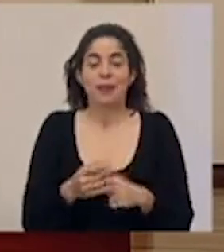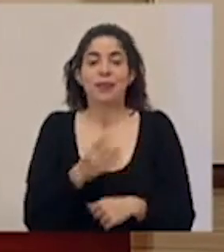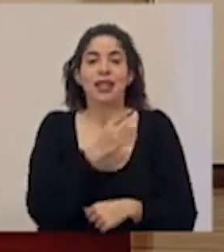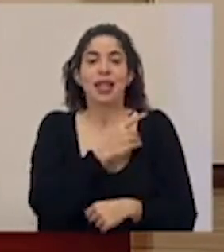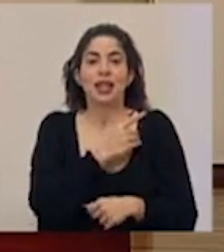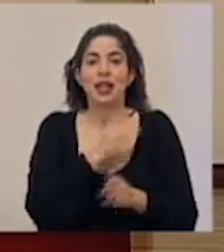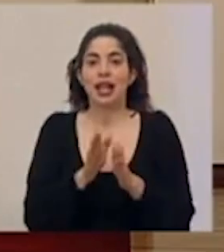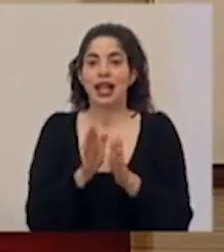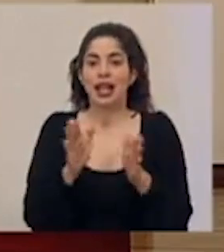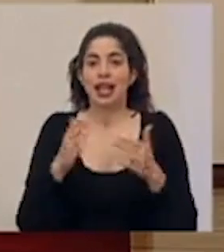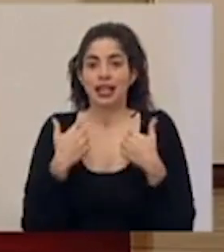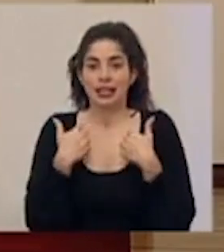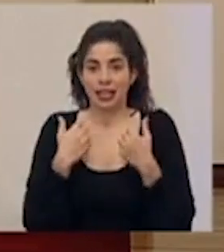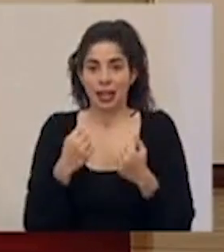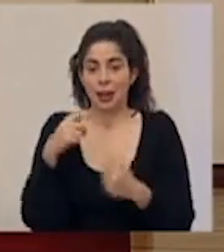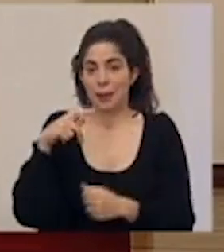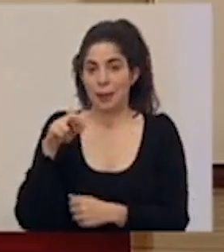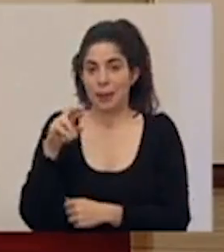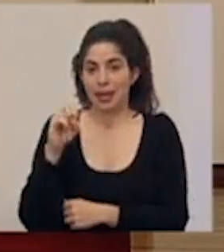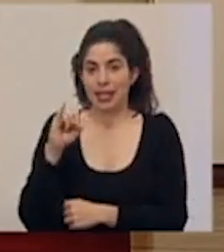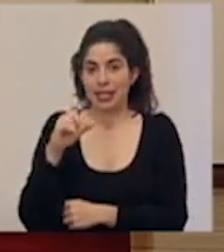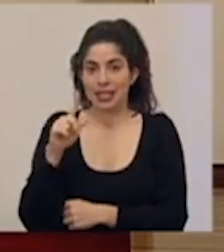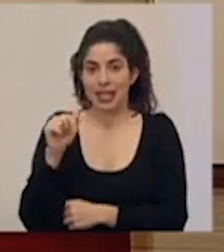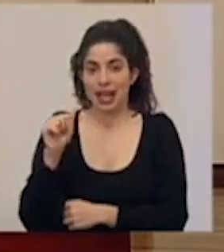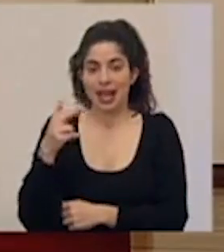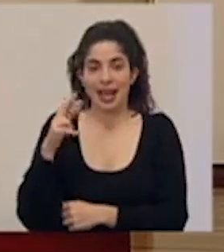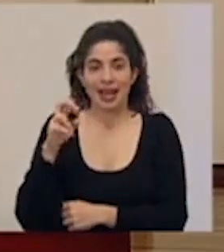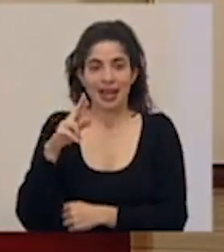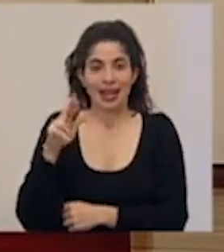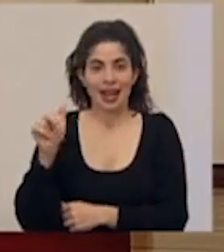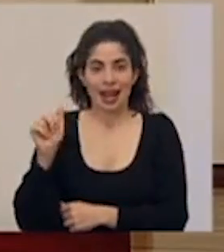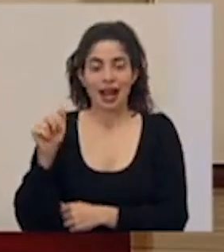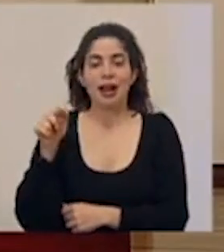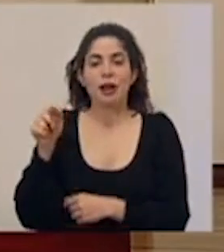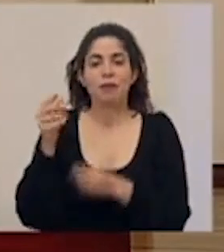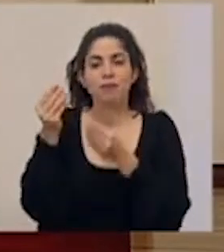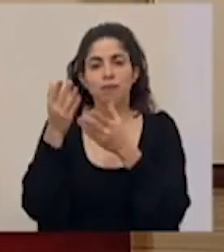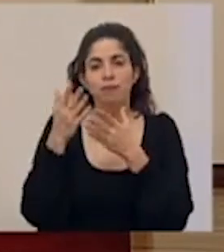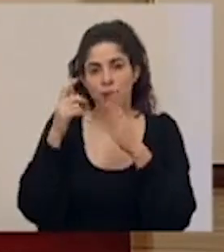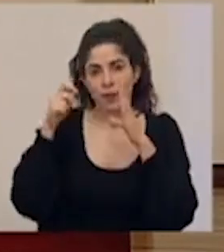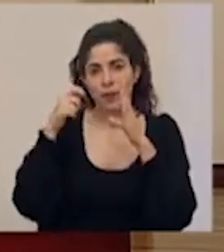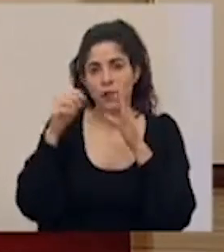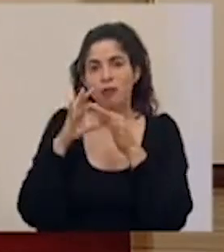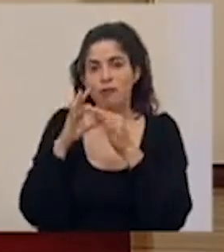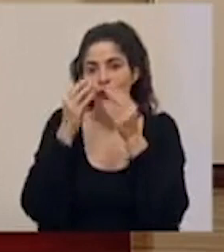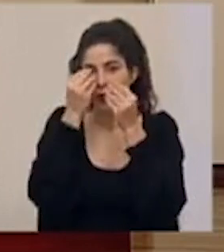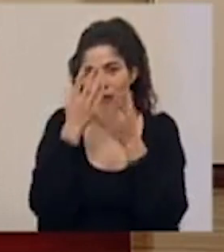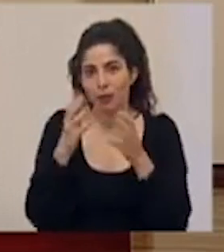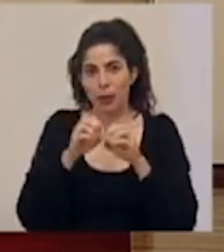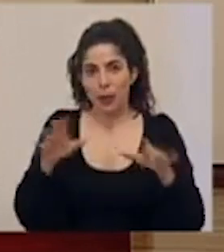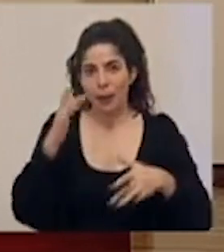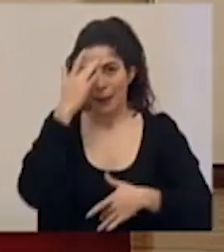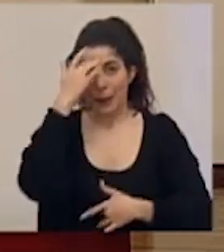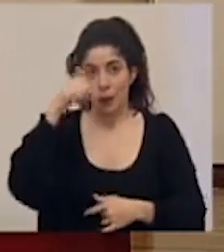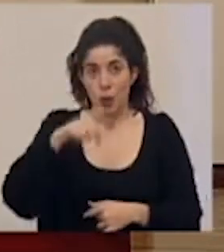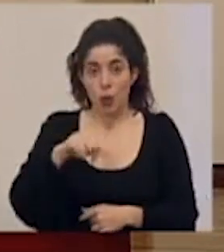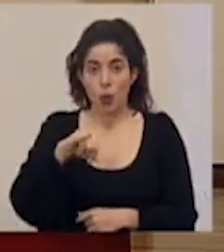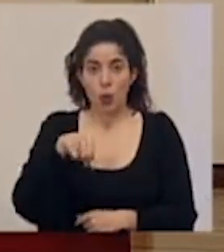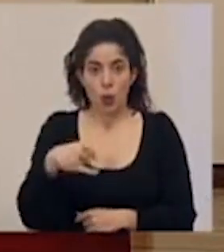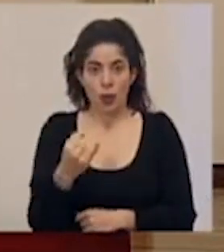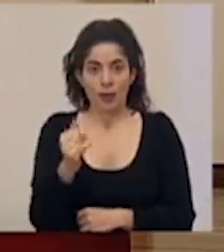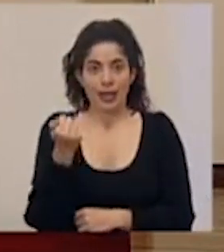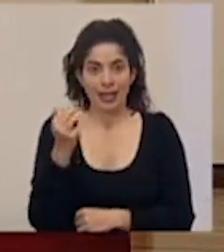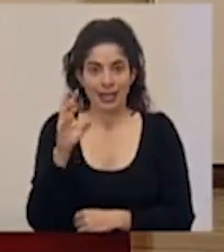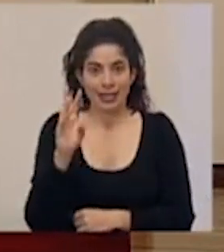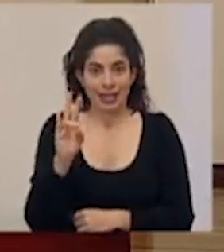a la Directora General de la Salud, Priscila Herrera, quien nos detalla a través de un video el reporte epidemiológico para este